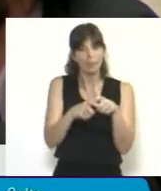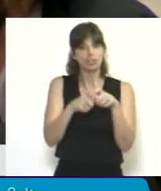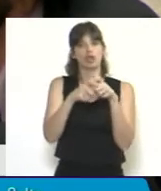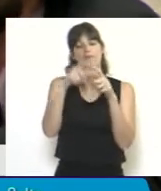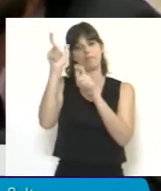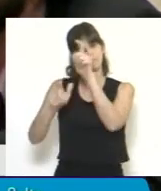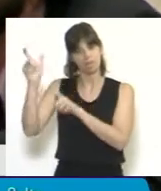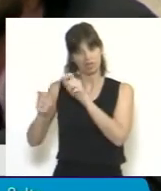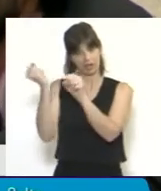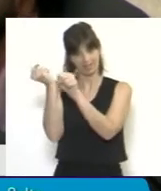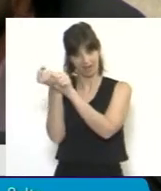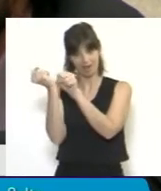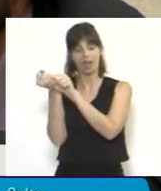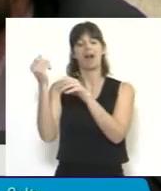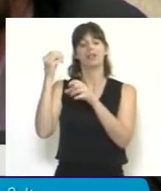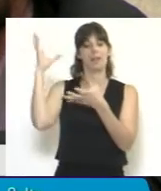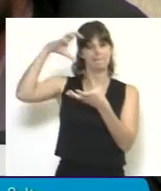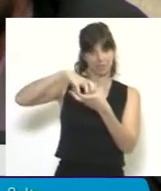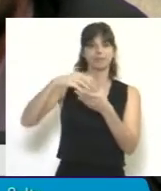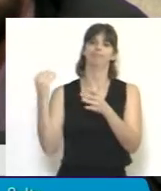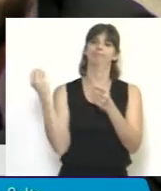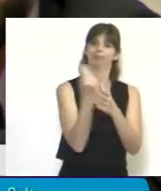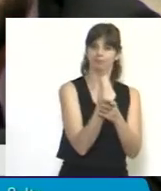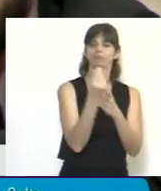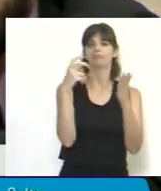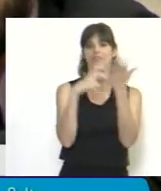trabajadores si no cumplen sus funciones.